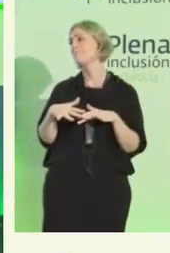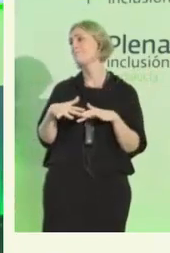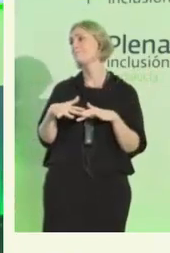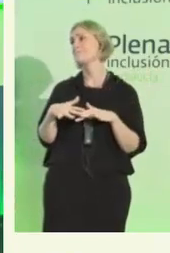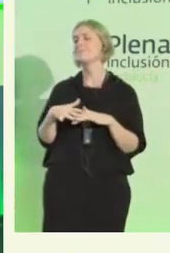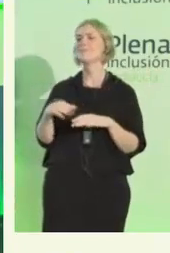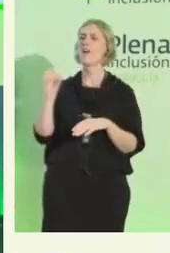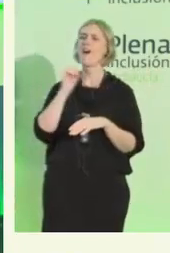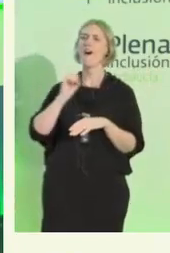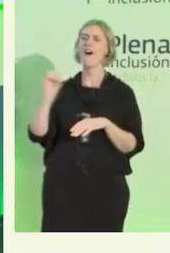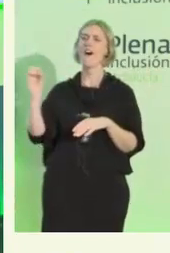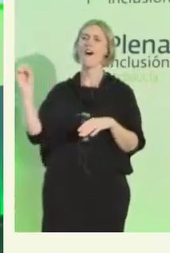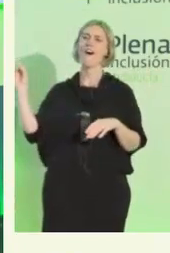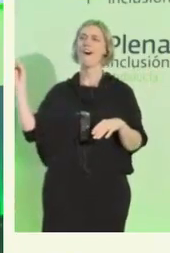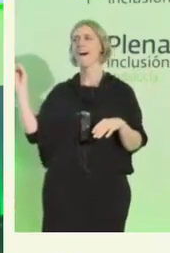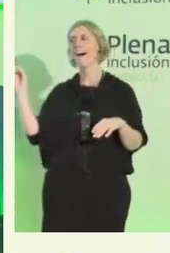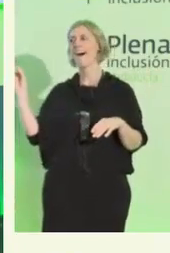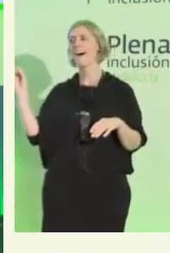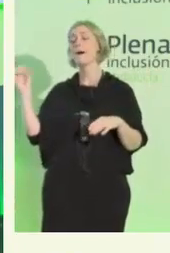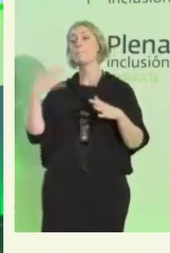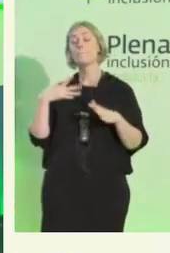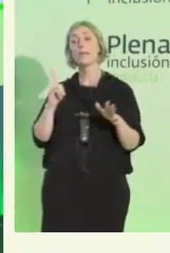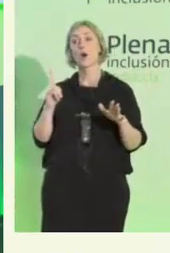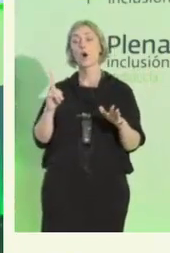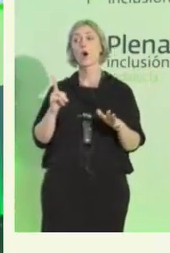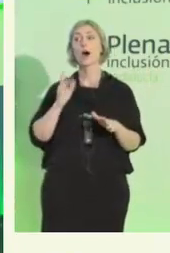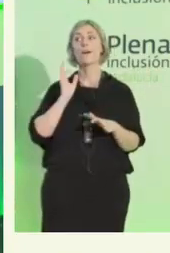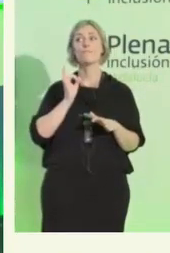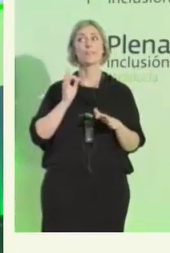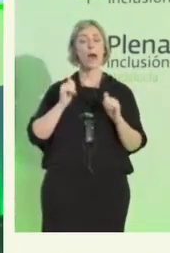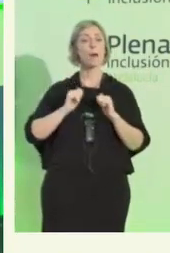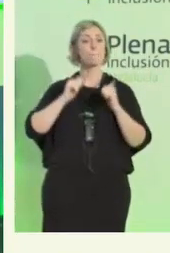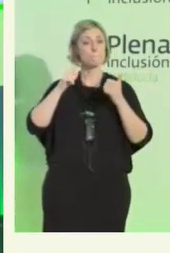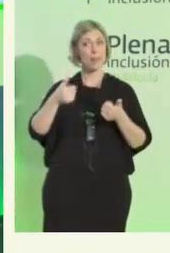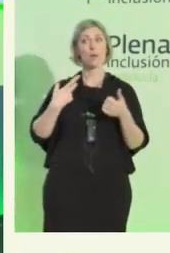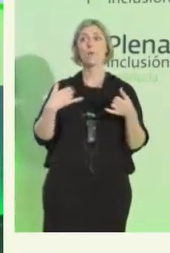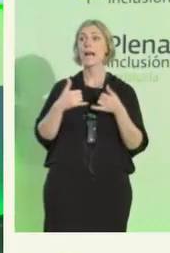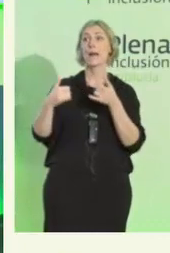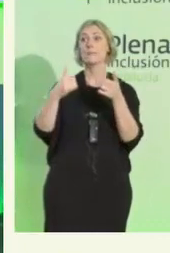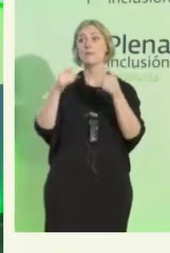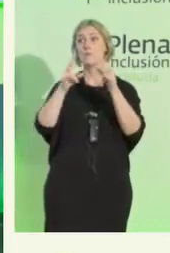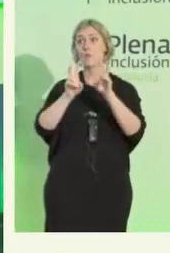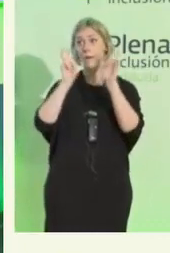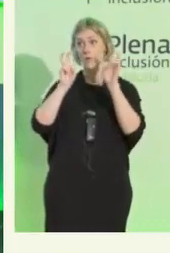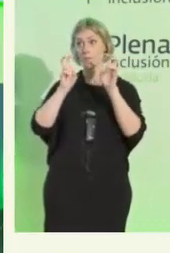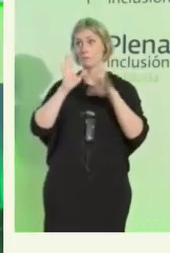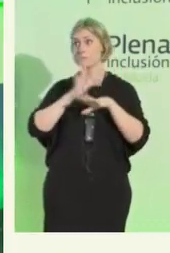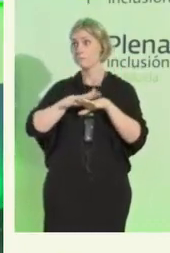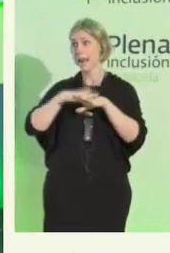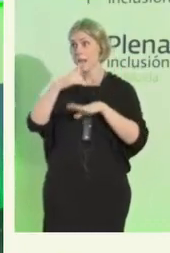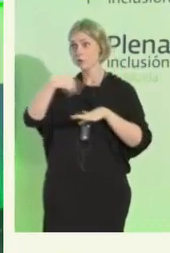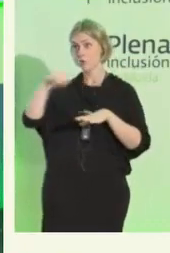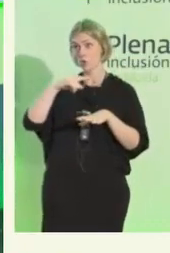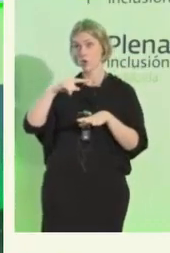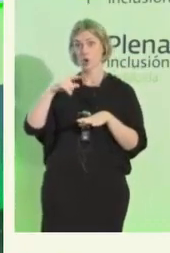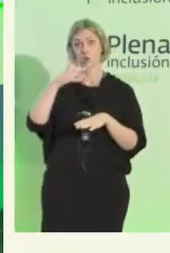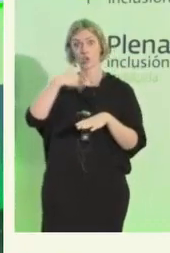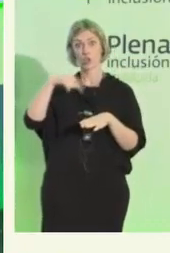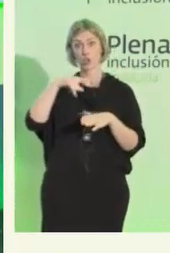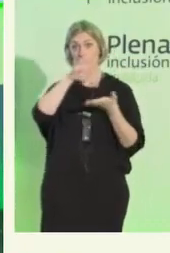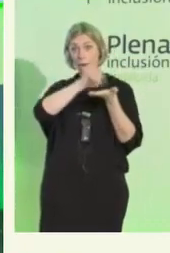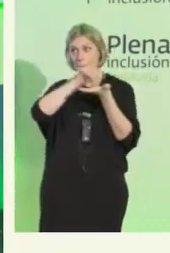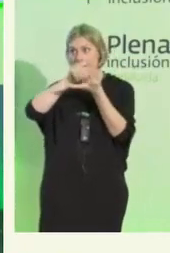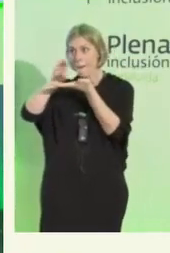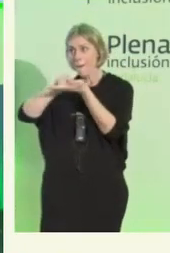Pero, realmente empieza un nuevo camino para nosotros y nosotras. Nos llevamos nuestra maleta, que están allí,